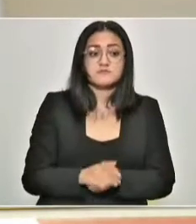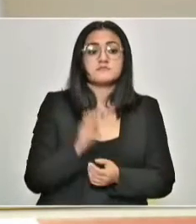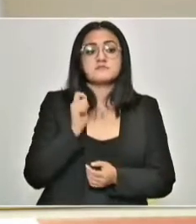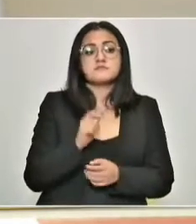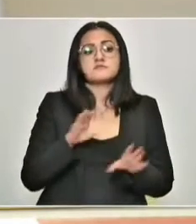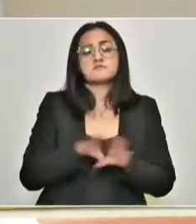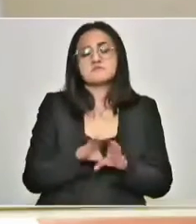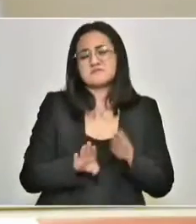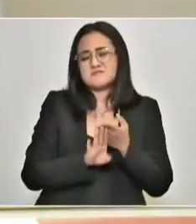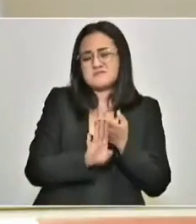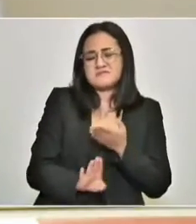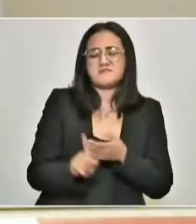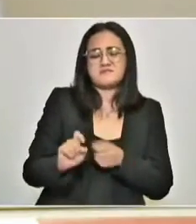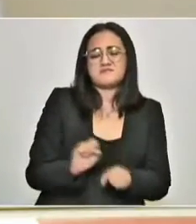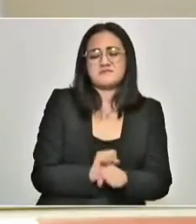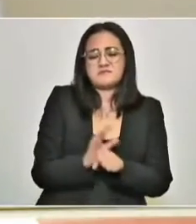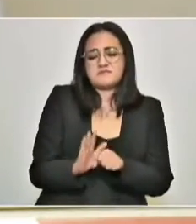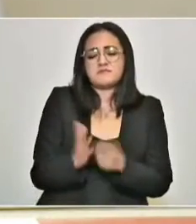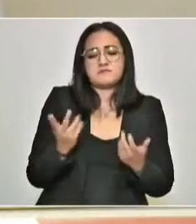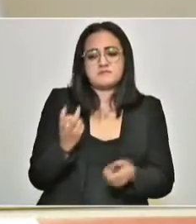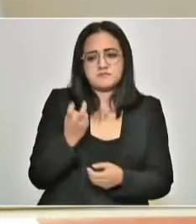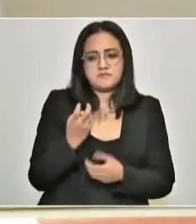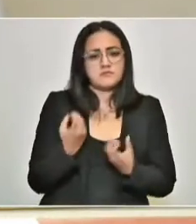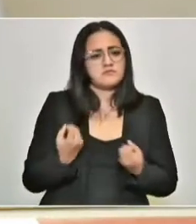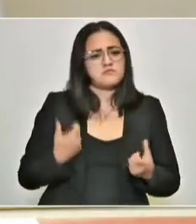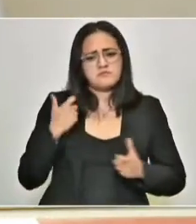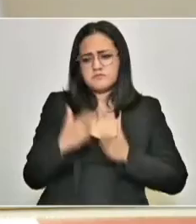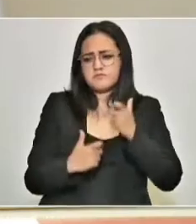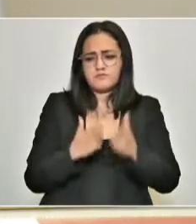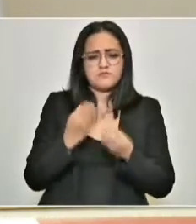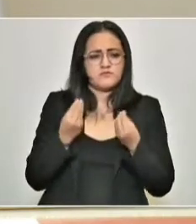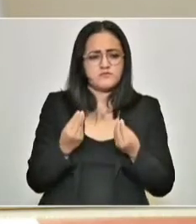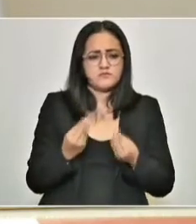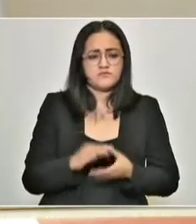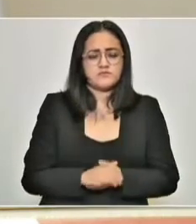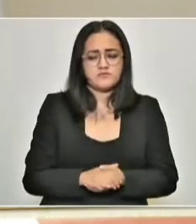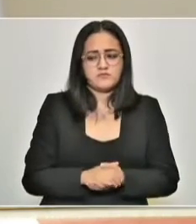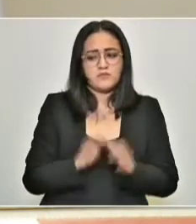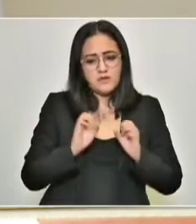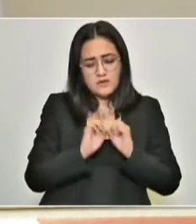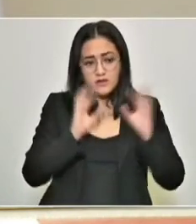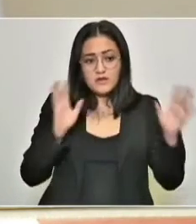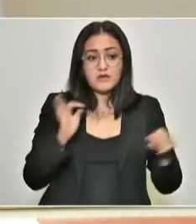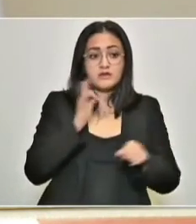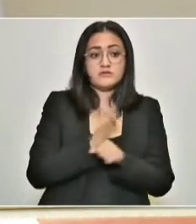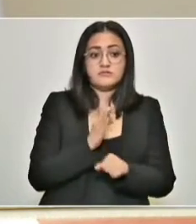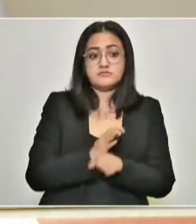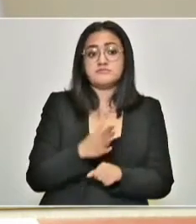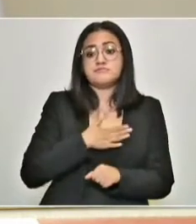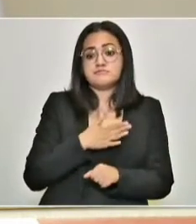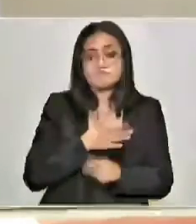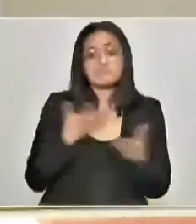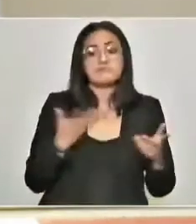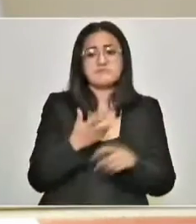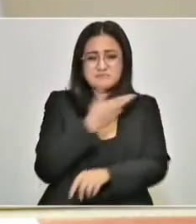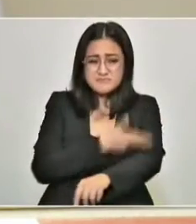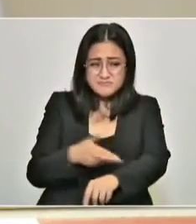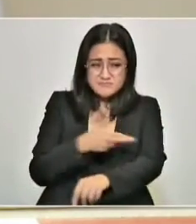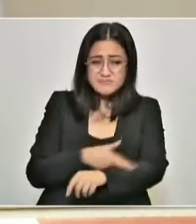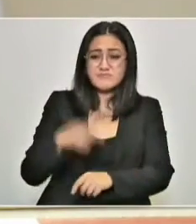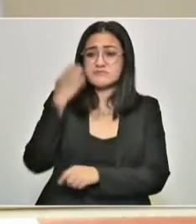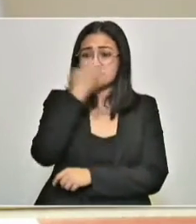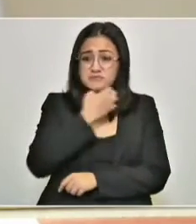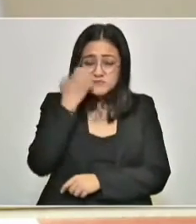lucha contra el COVID. Muchos. Y claro que tenemos que, estamos reparando escuelas, estamos